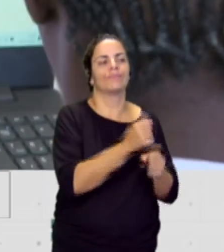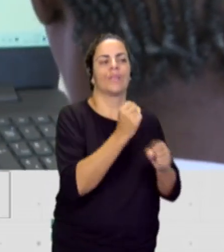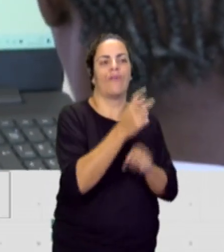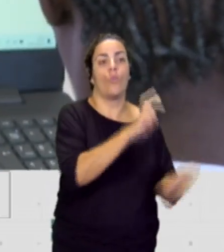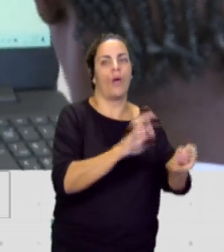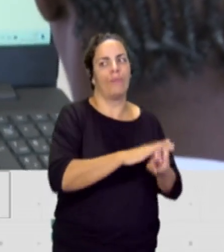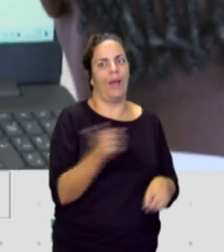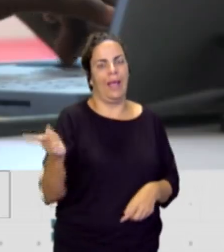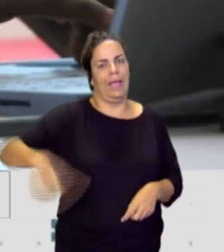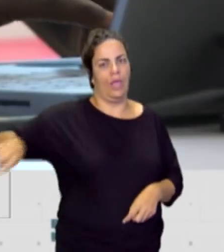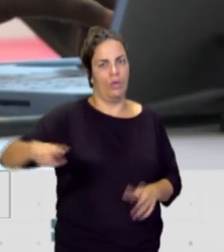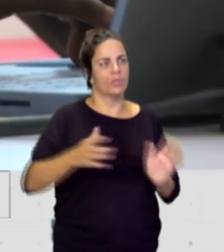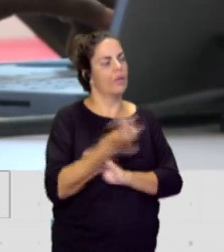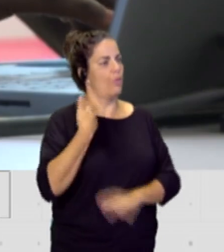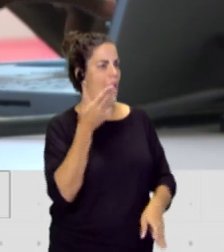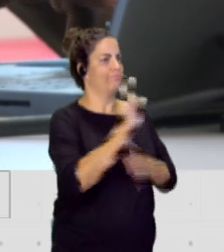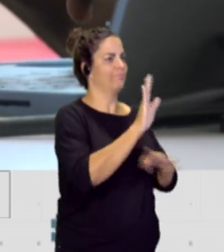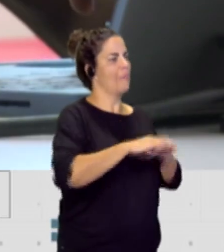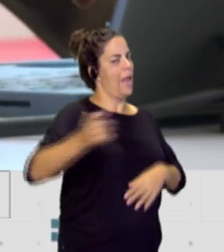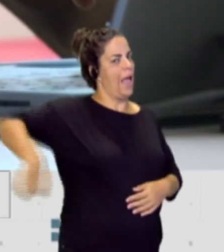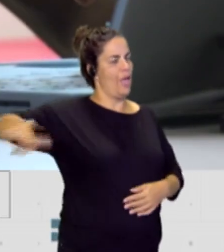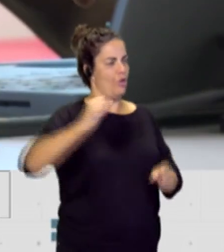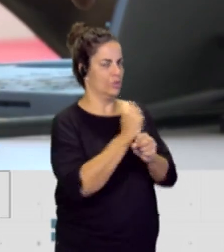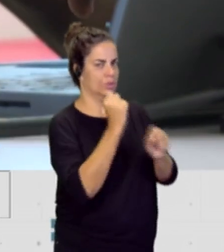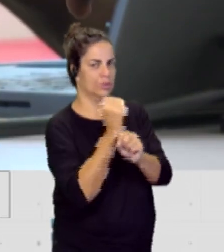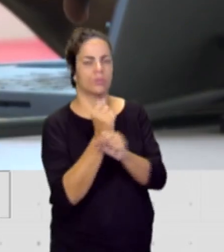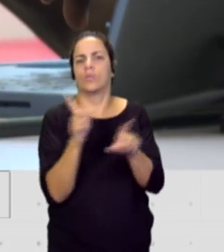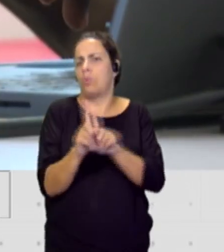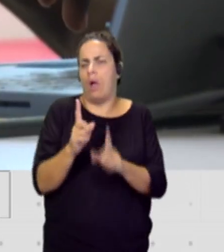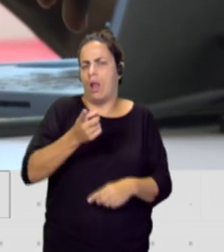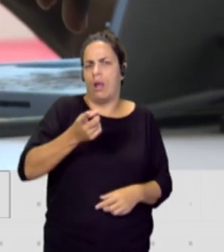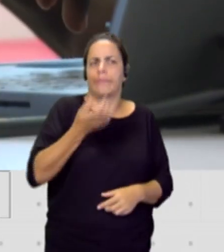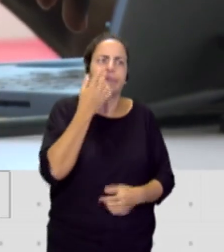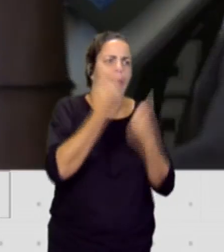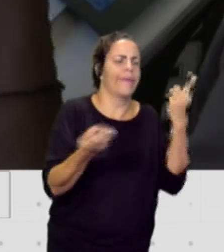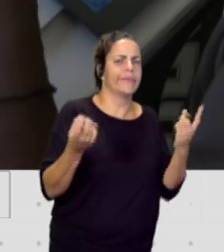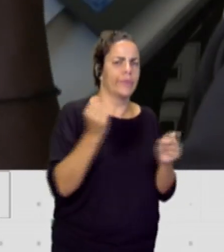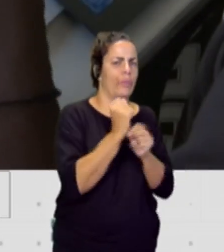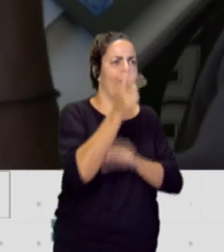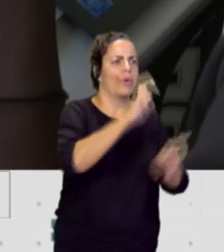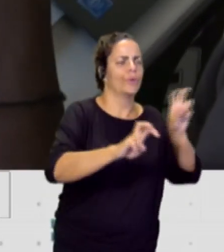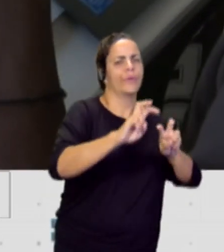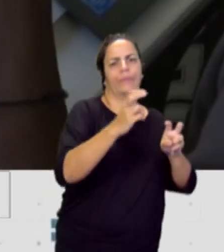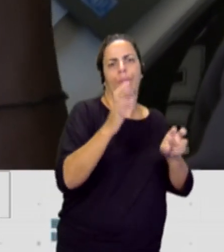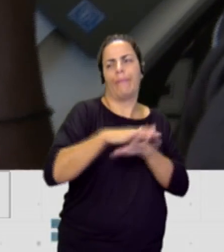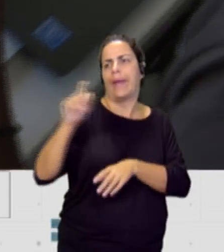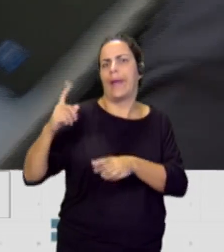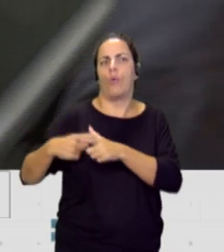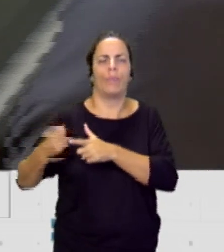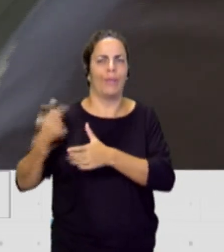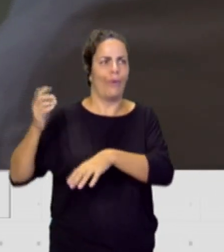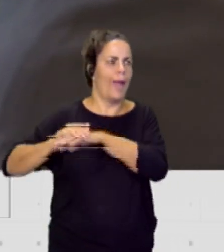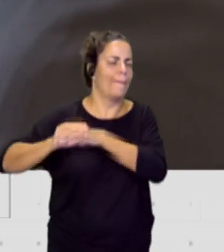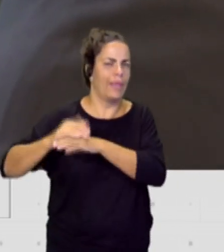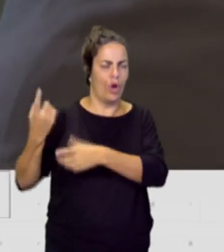Poner la cara por ellos. Y de la misma manera que muchos hemos buscado trabajo para un primo, para un amigo, para una amiga, para una